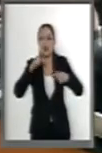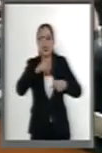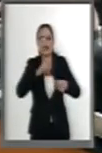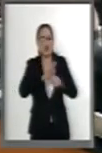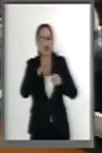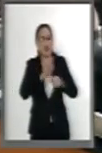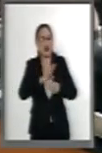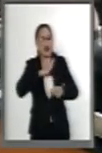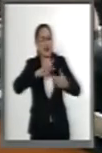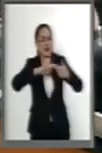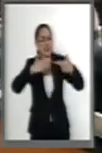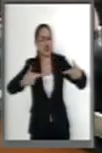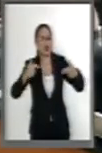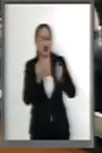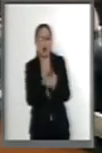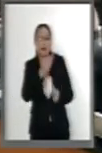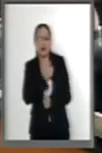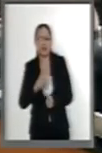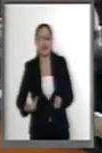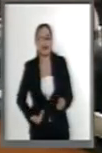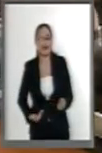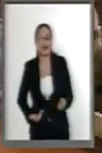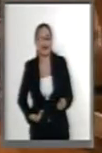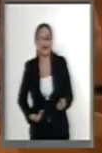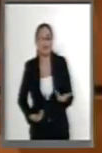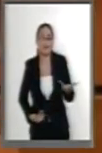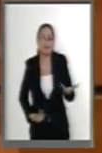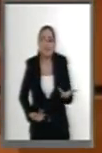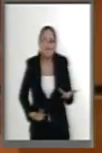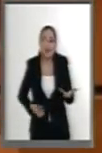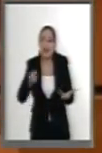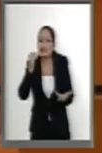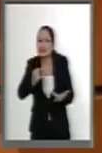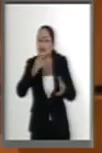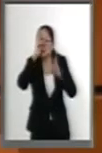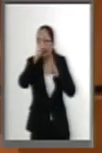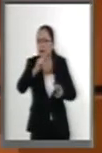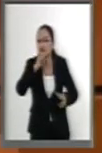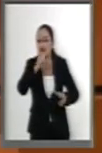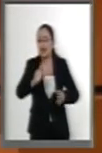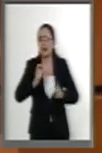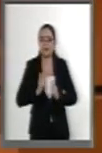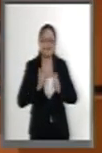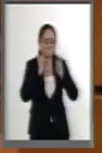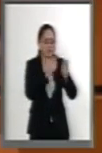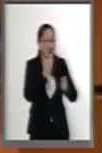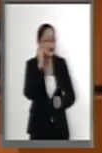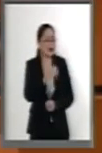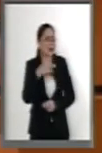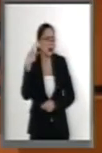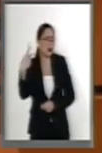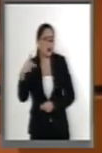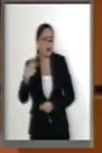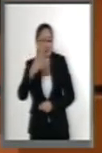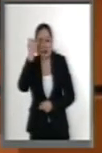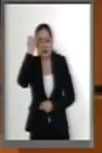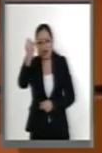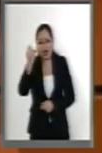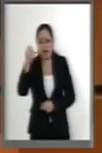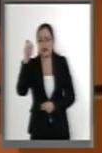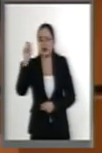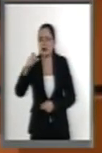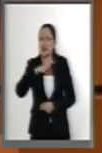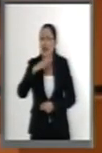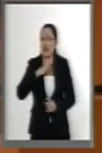con el poder. Es un abuso de poder y es una torpeza, más de Peña Nieto, que está hundiendo